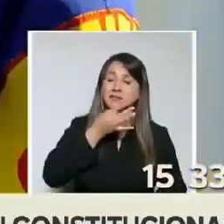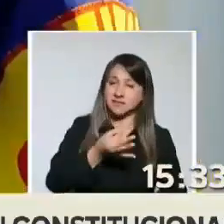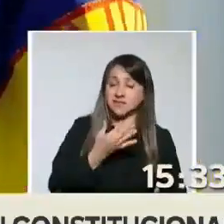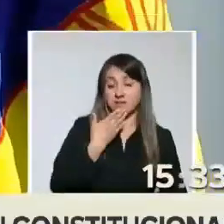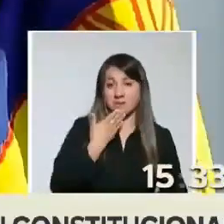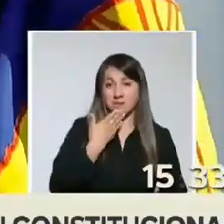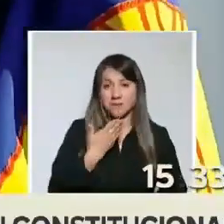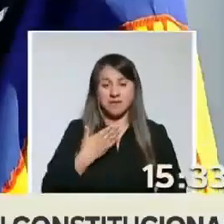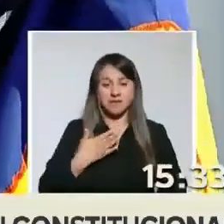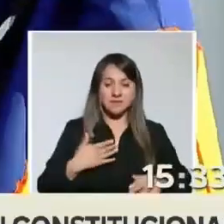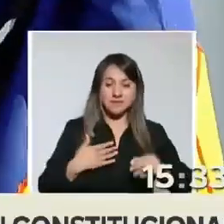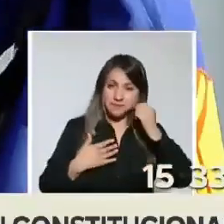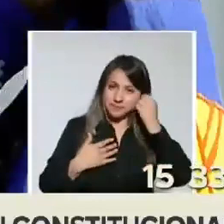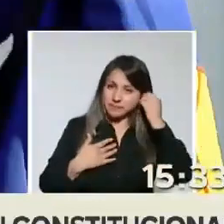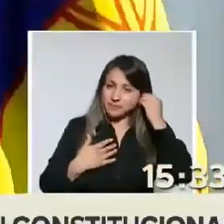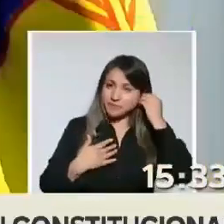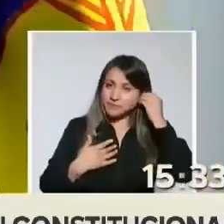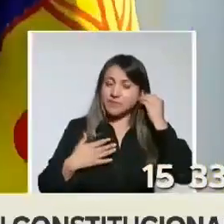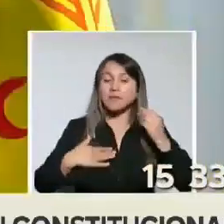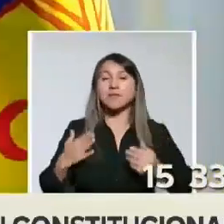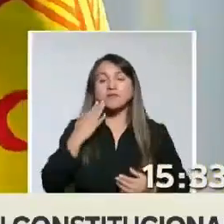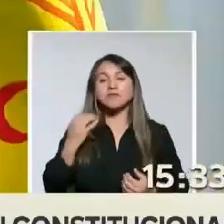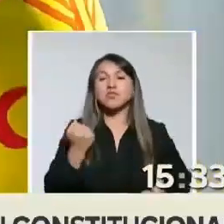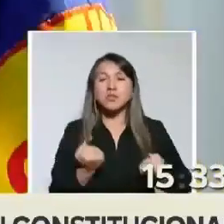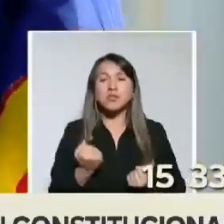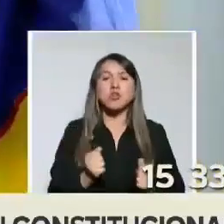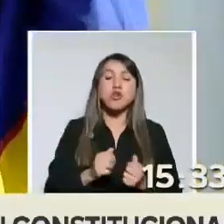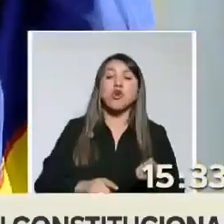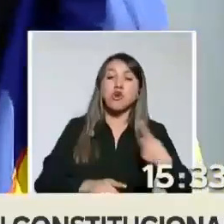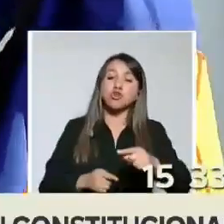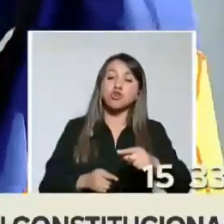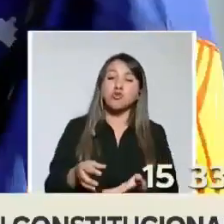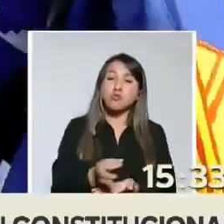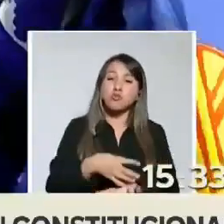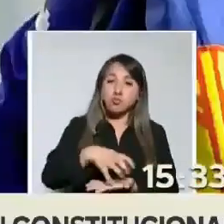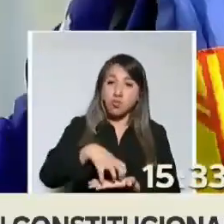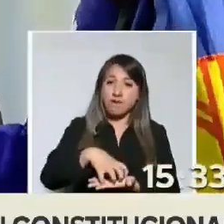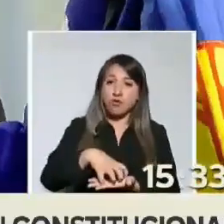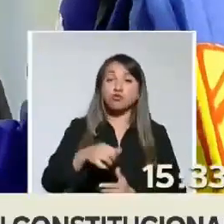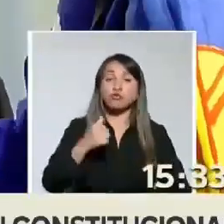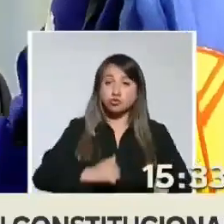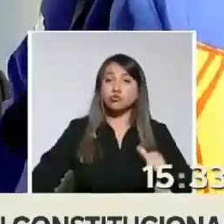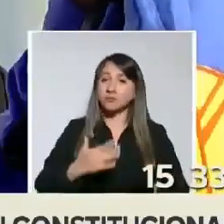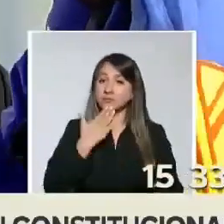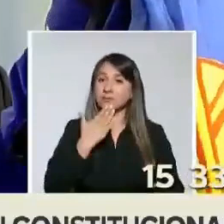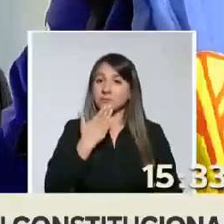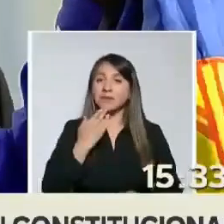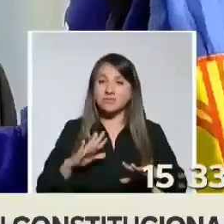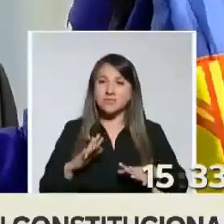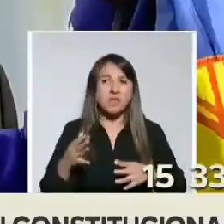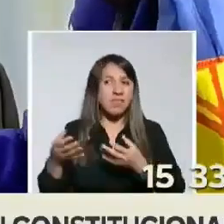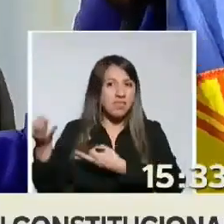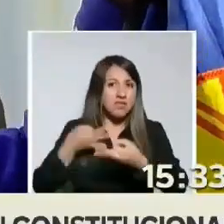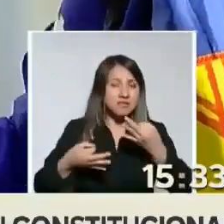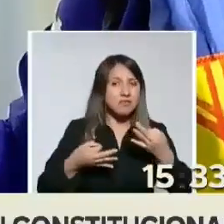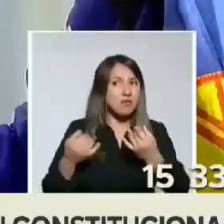mi solidaridad con los otros pueblos que sufren. Nos hemos escuchado por la